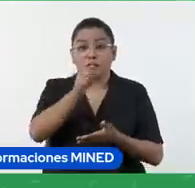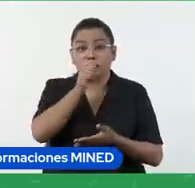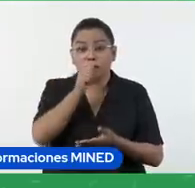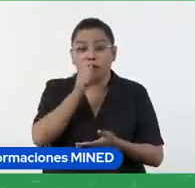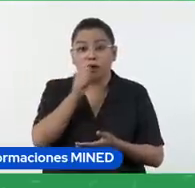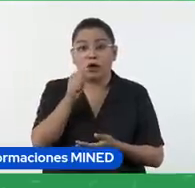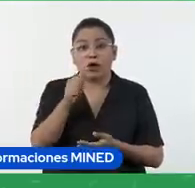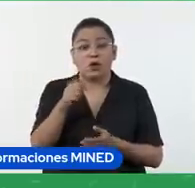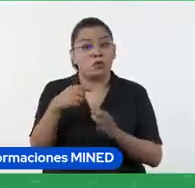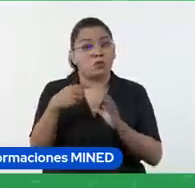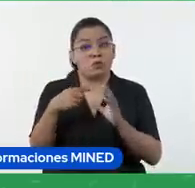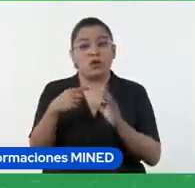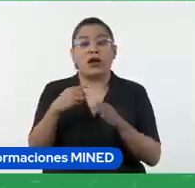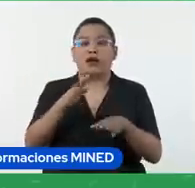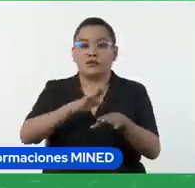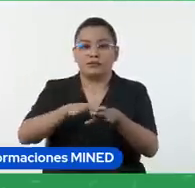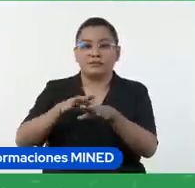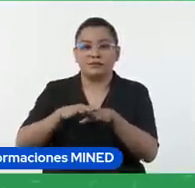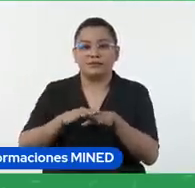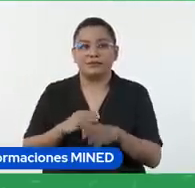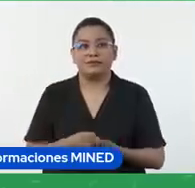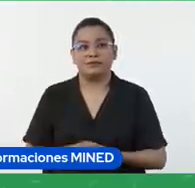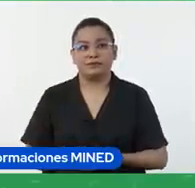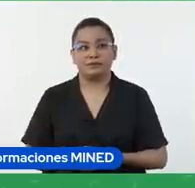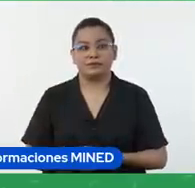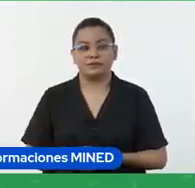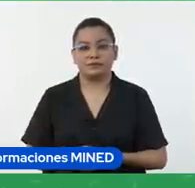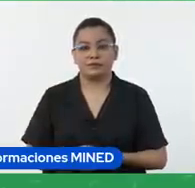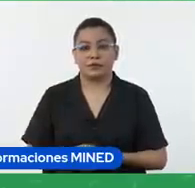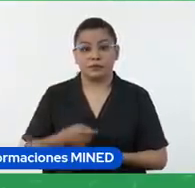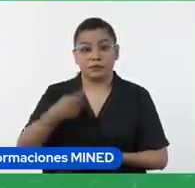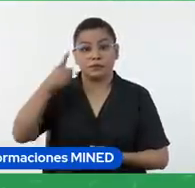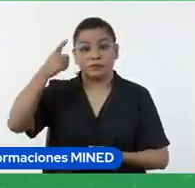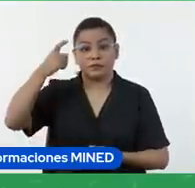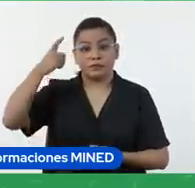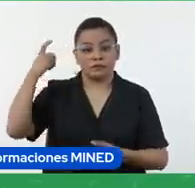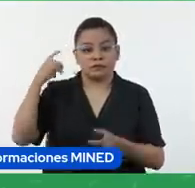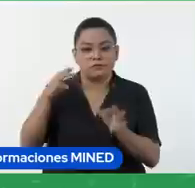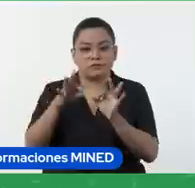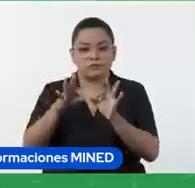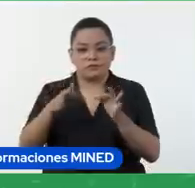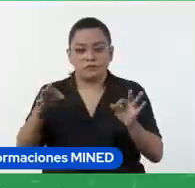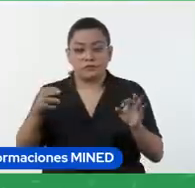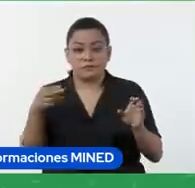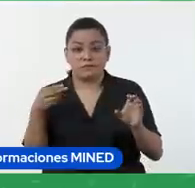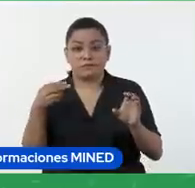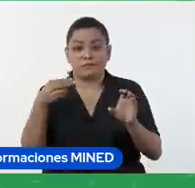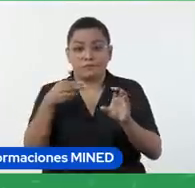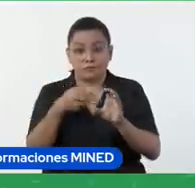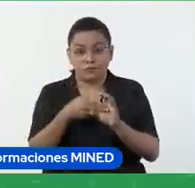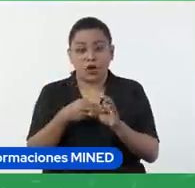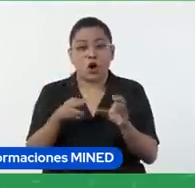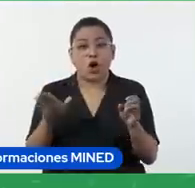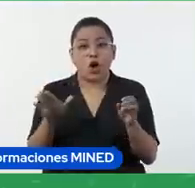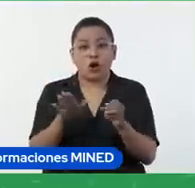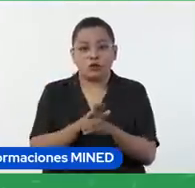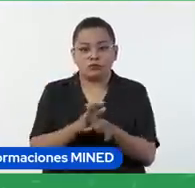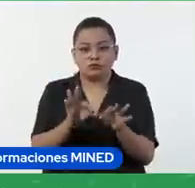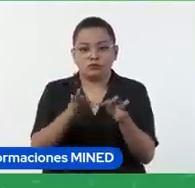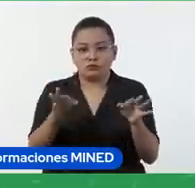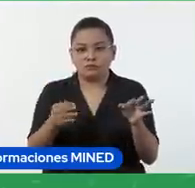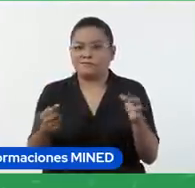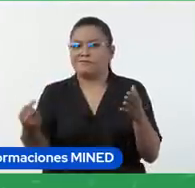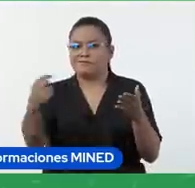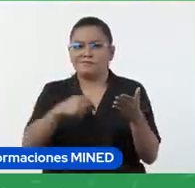Hay más avisos. Recuerden completar el formulario de inscripción, el formulario de registro de asistencia